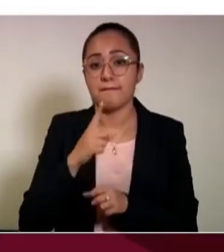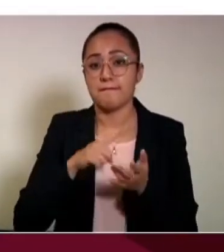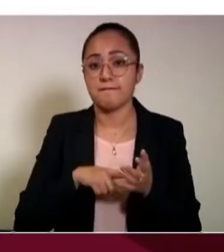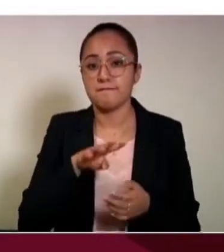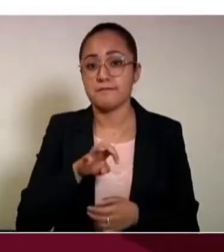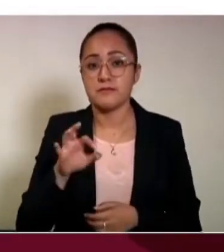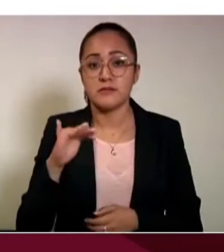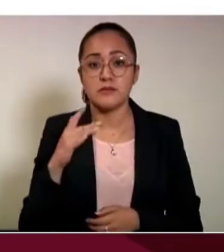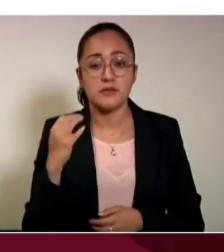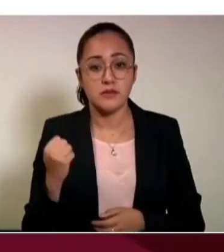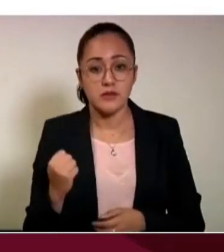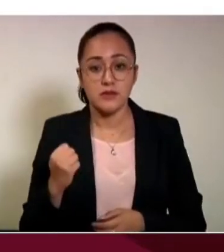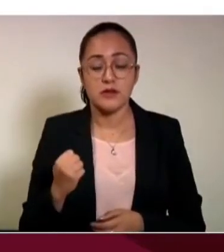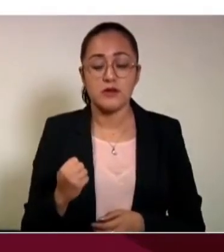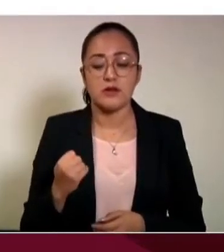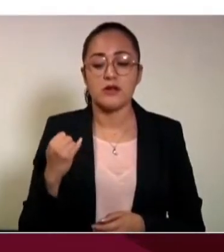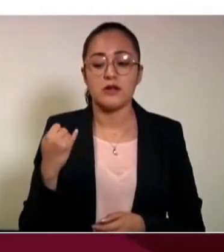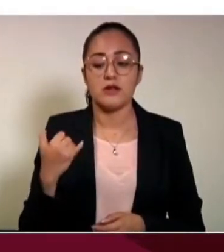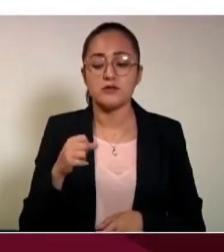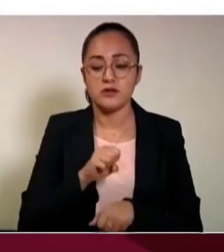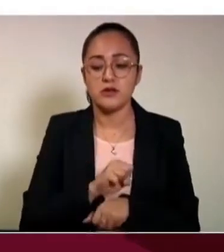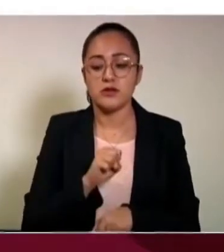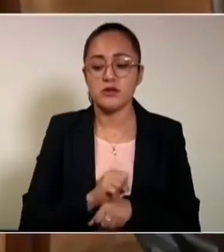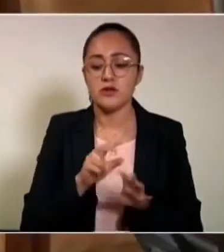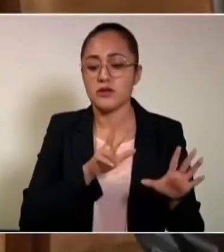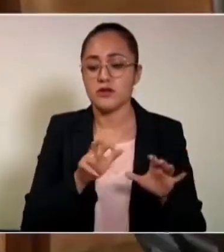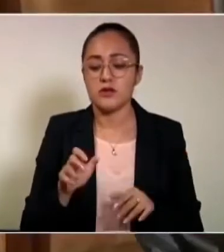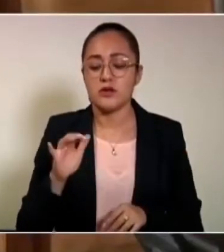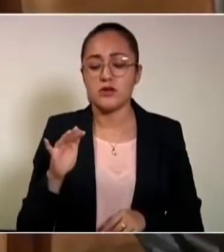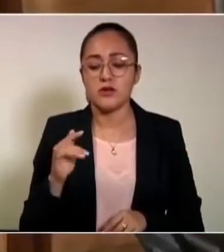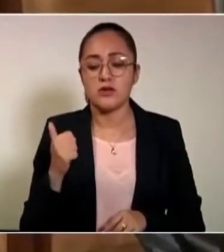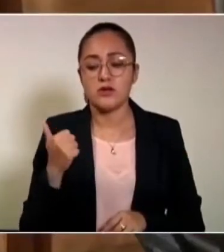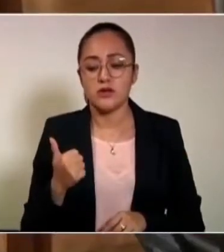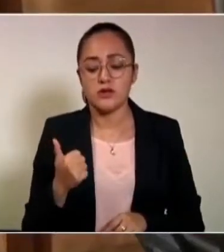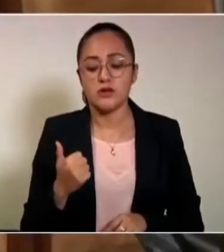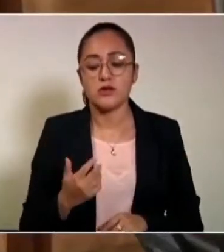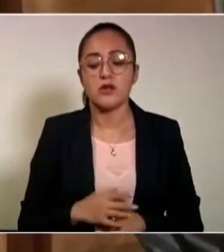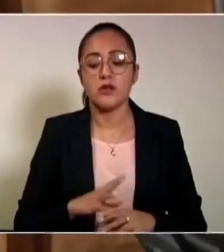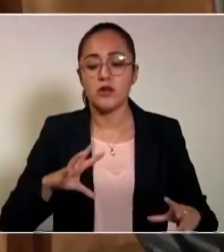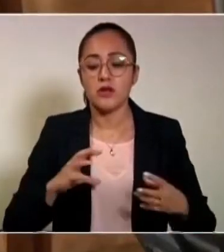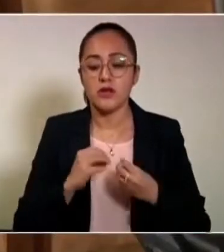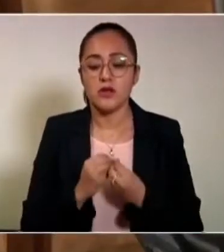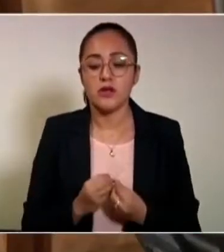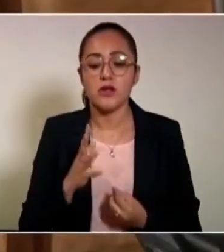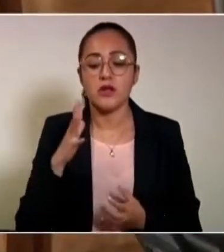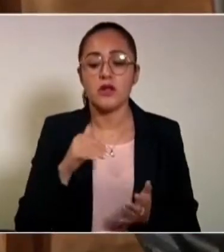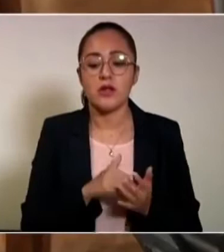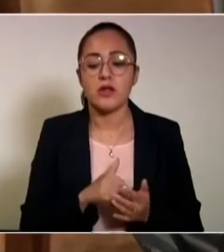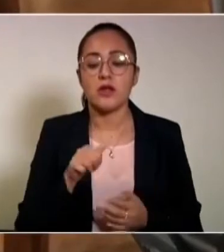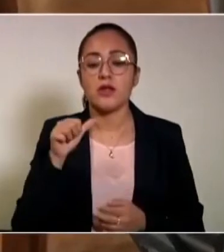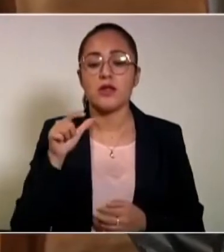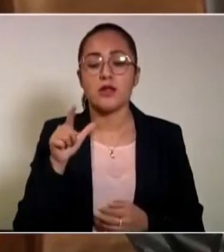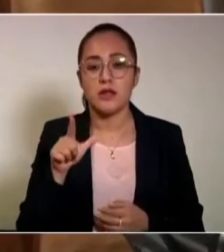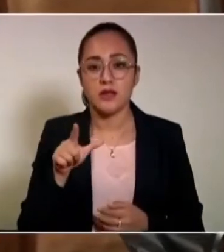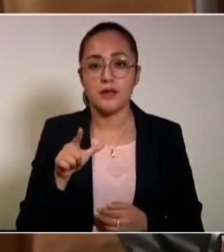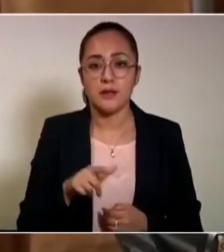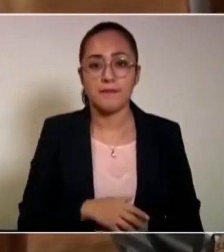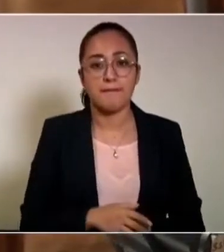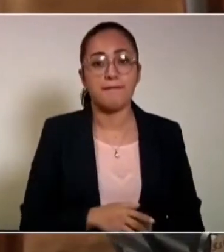.459 y de secundaria 856, dando un total de 5.017.